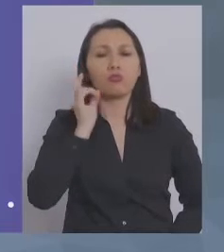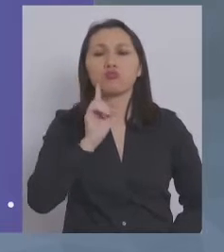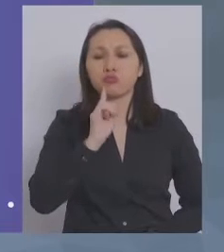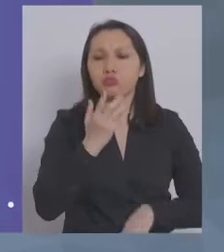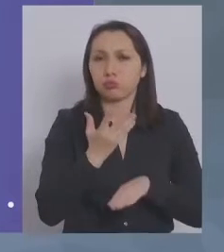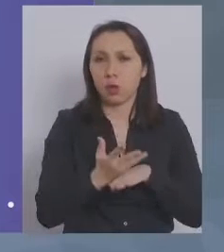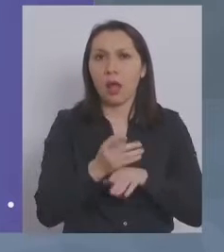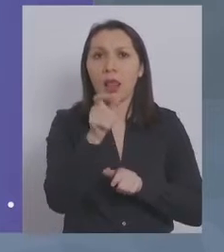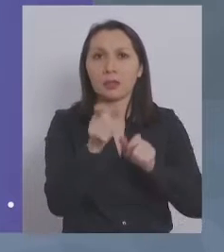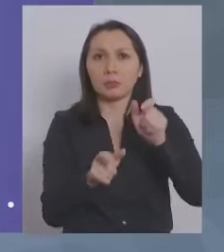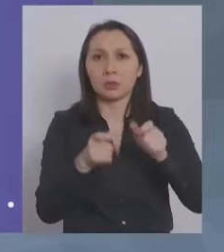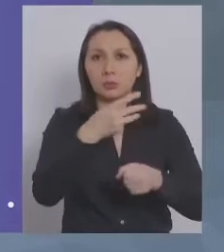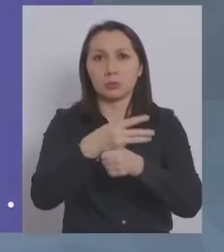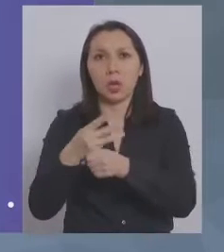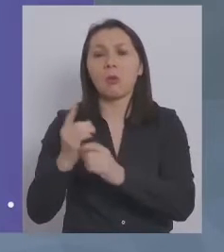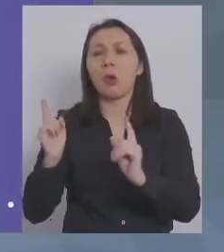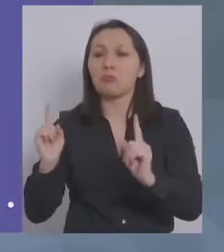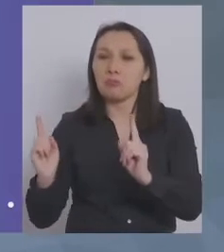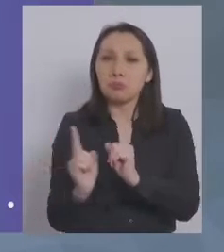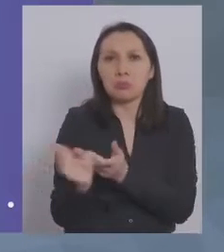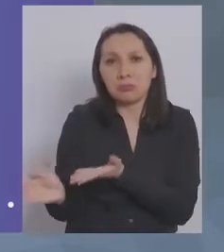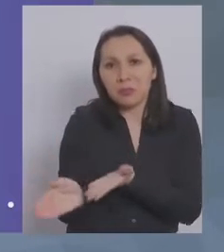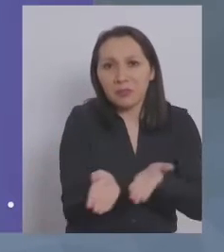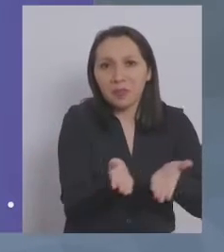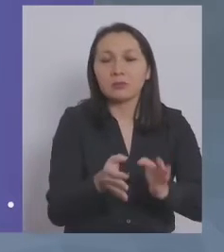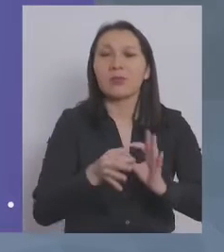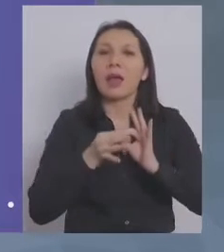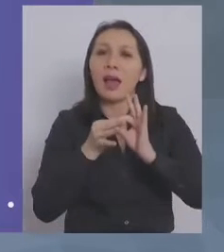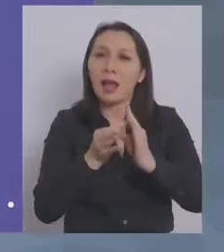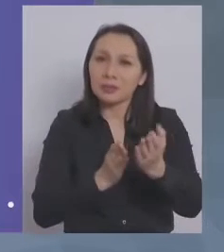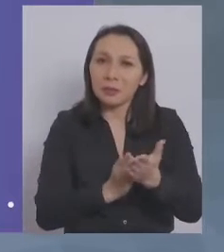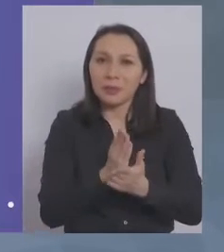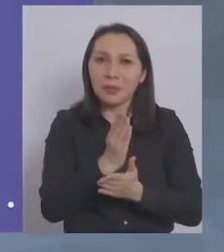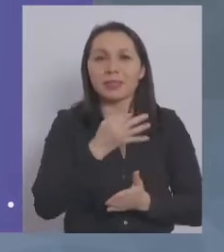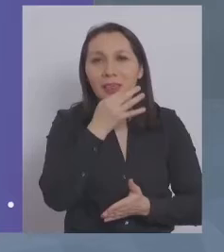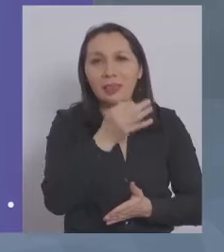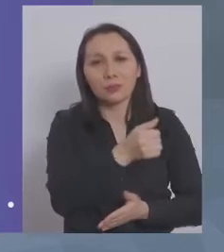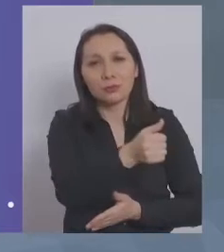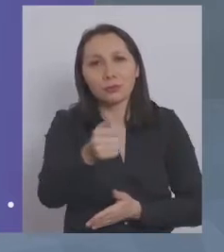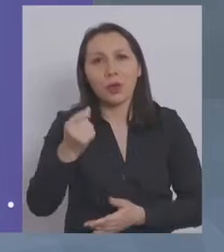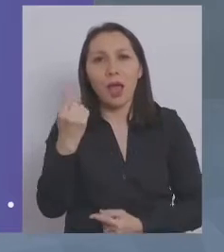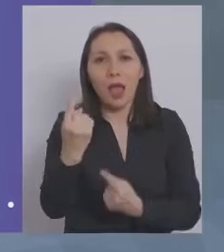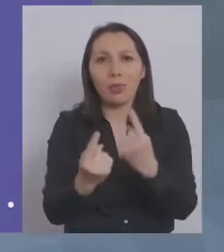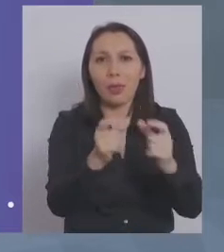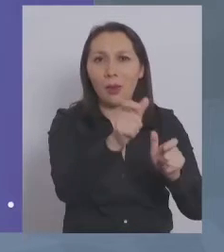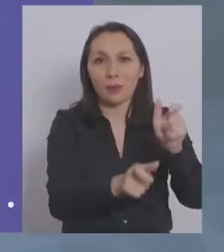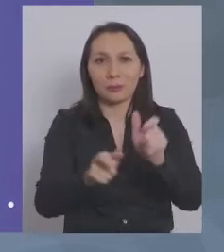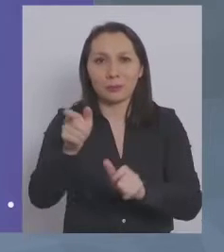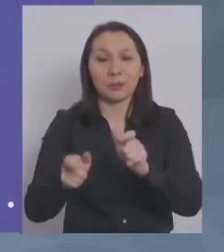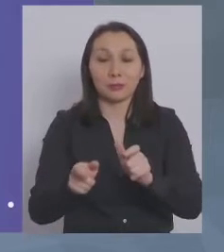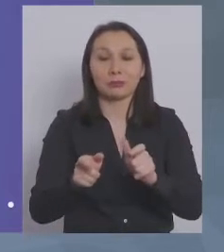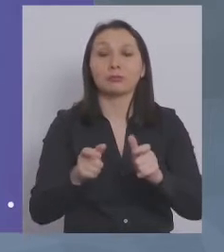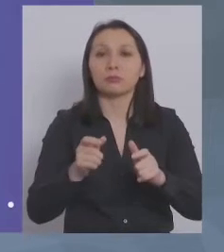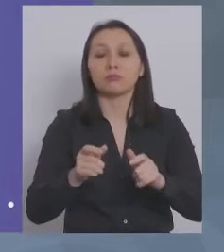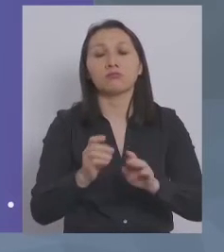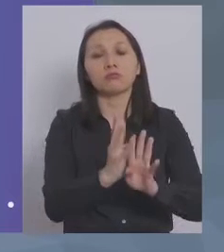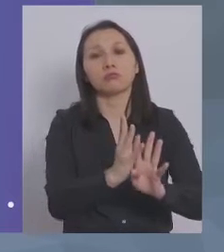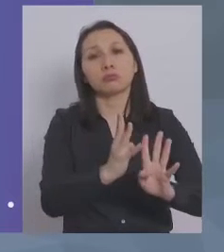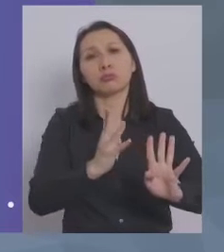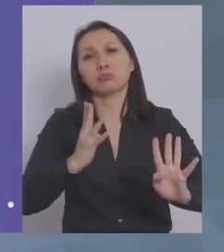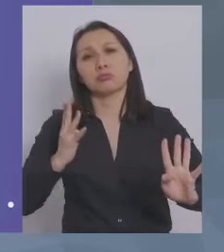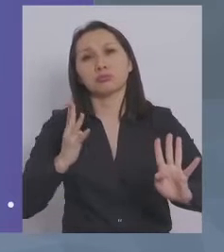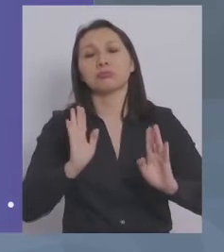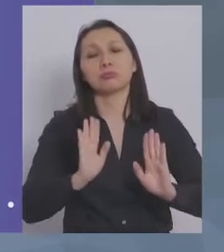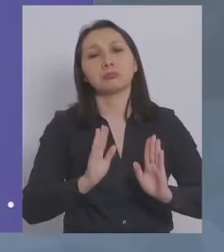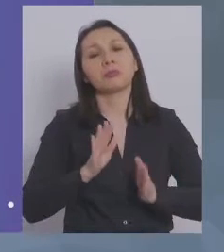tienen a las personas mayores. Queremos partir dándolas gracias a todos y cada una de las personas que, haciendo la fila para